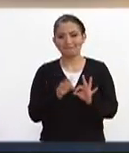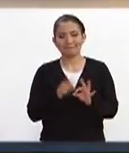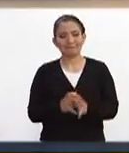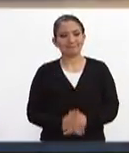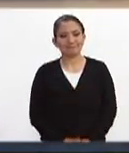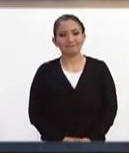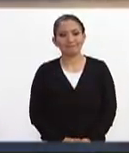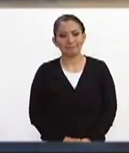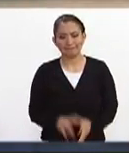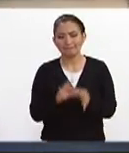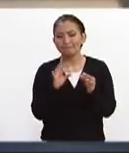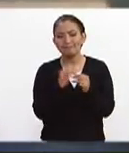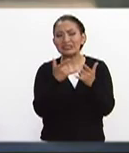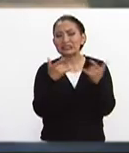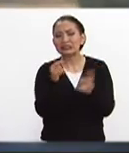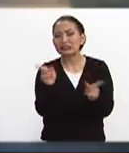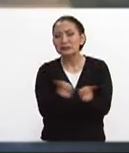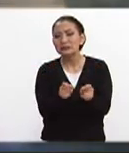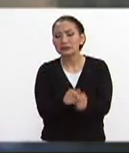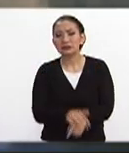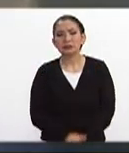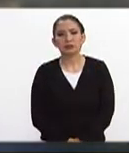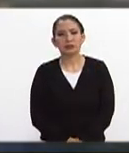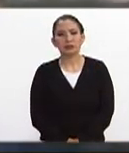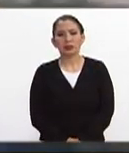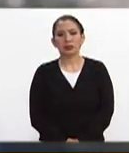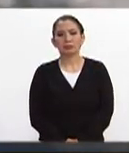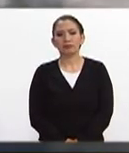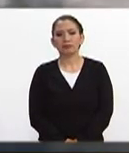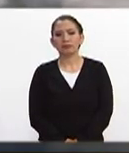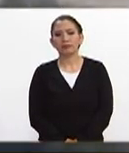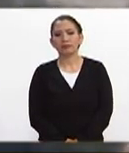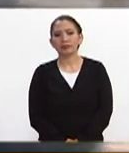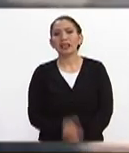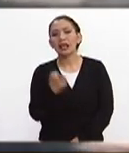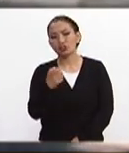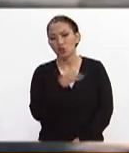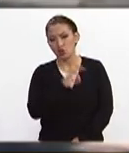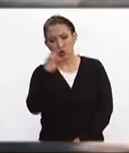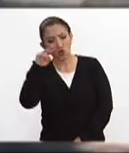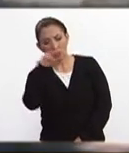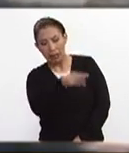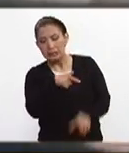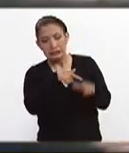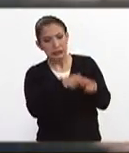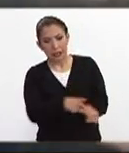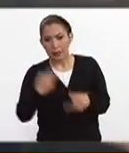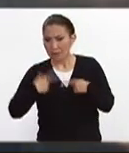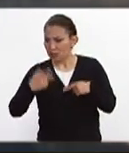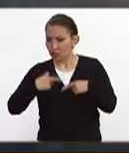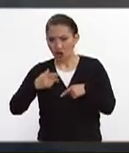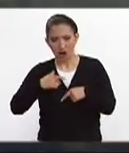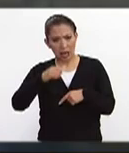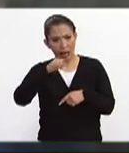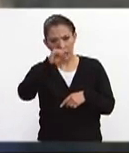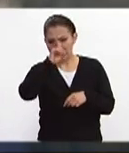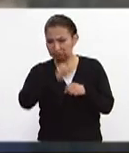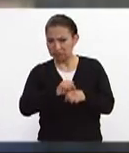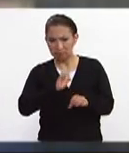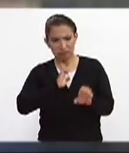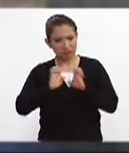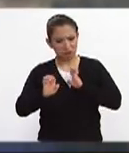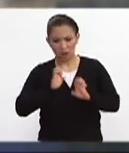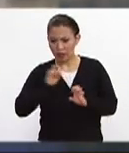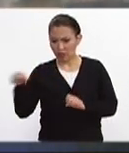exacto narranos narranos un poco es justo lo que tú puedes ver aquí continúa personal de la Secretaría de la